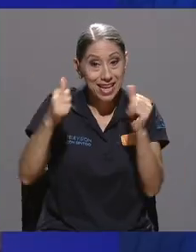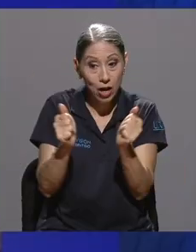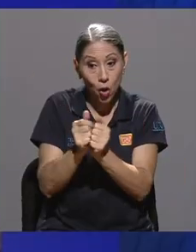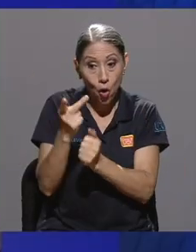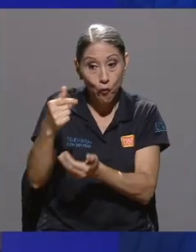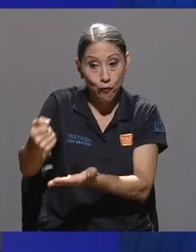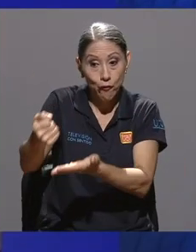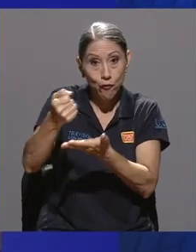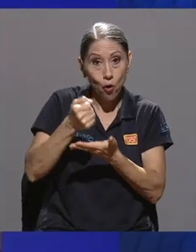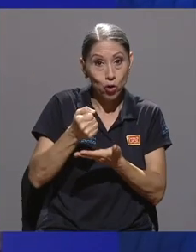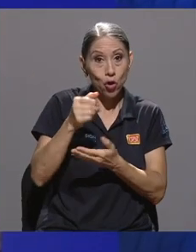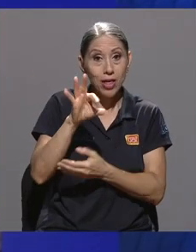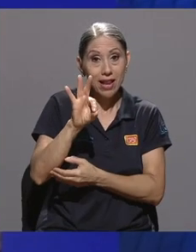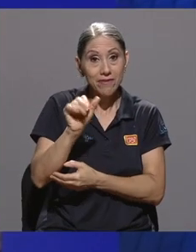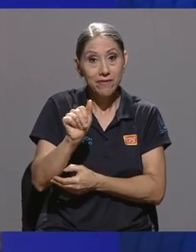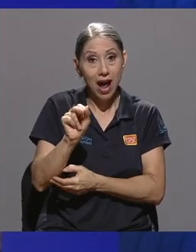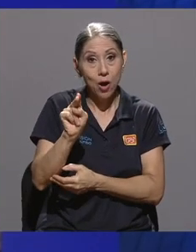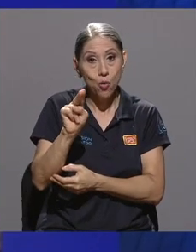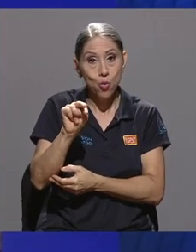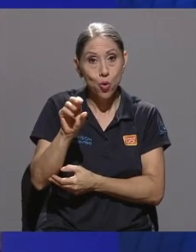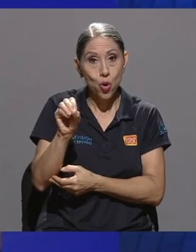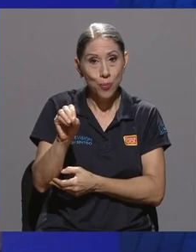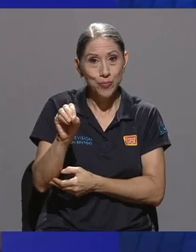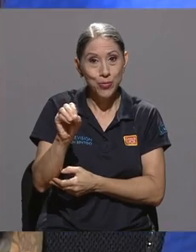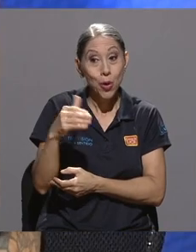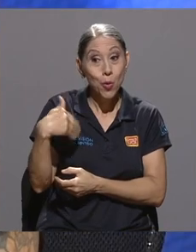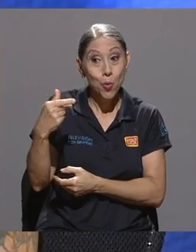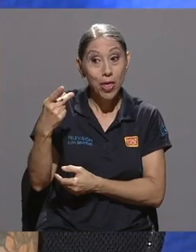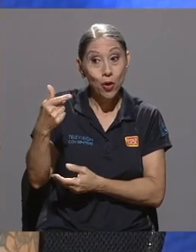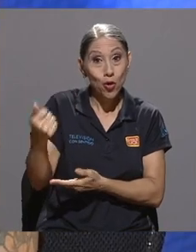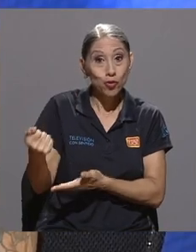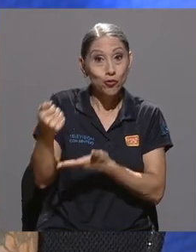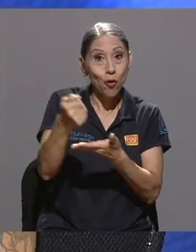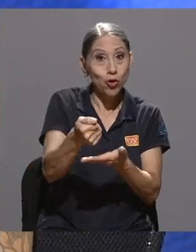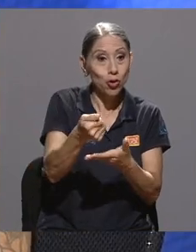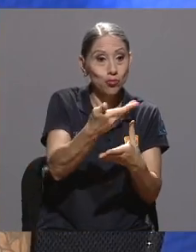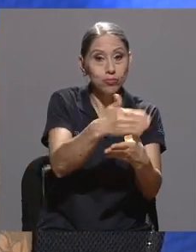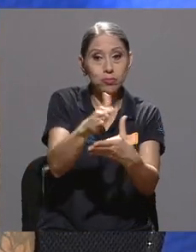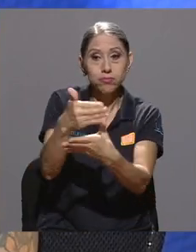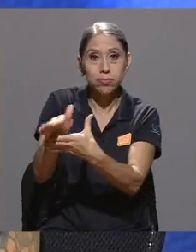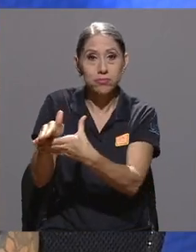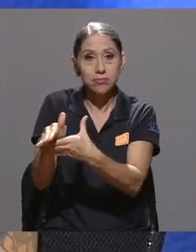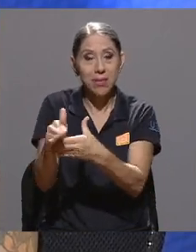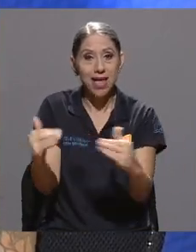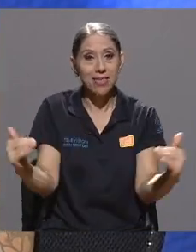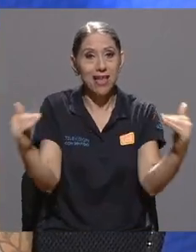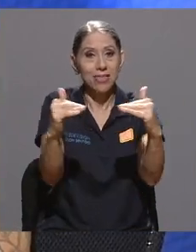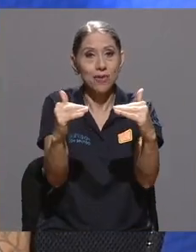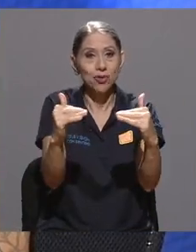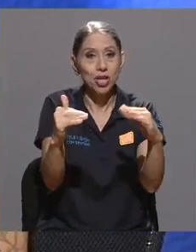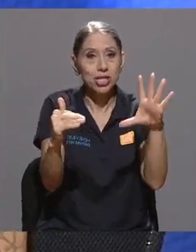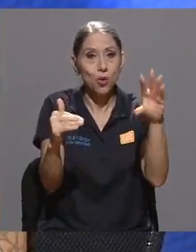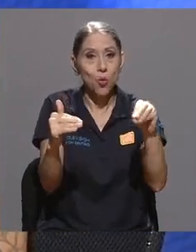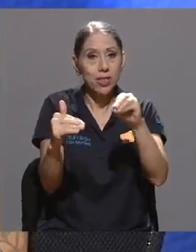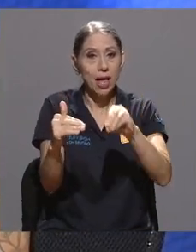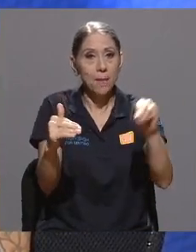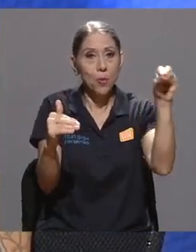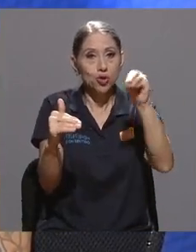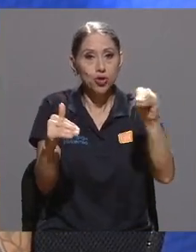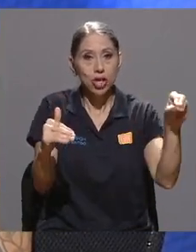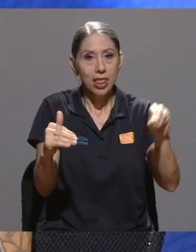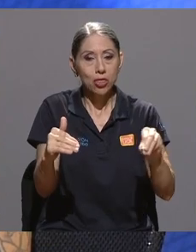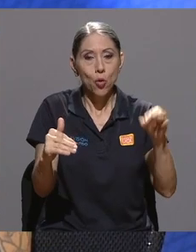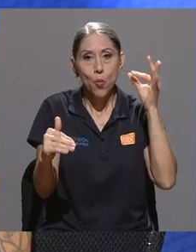ahora a la hora de dar los fondos, sea equitativo, 50% para mujeres y 50% para hombres,